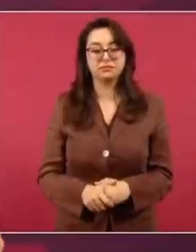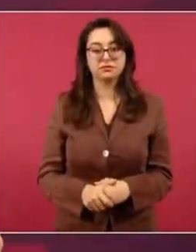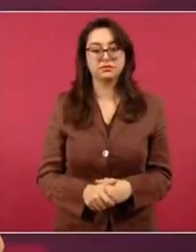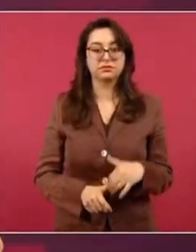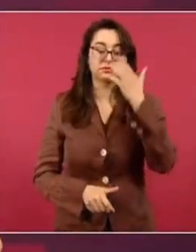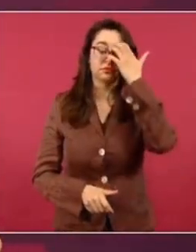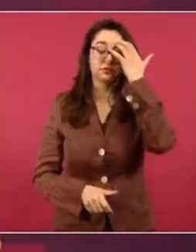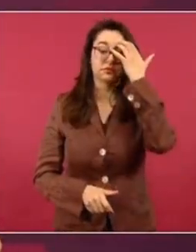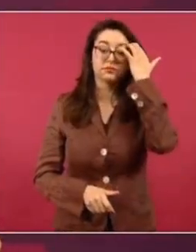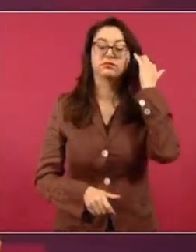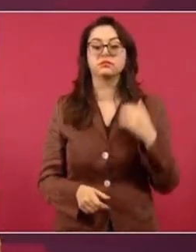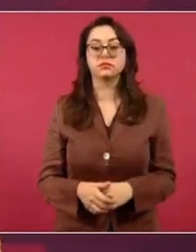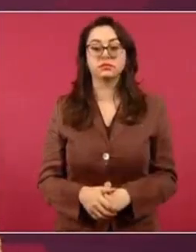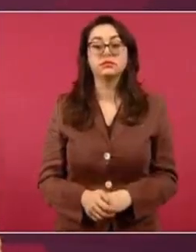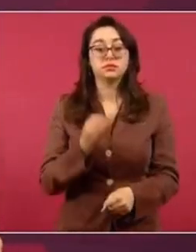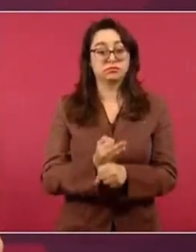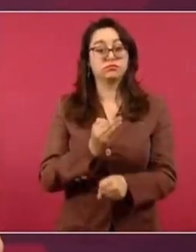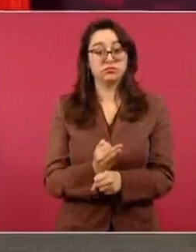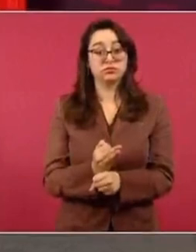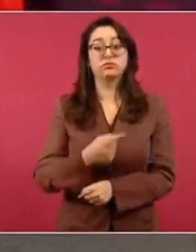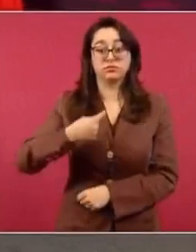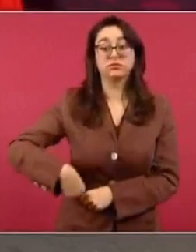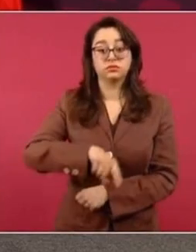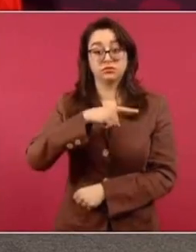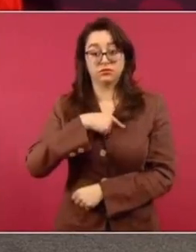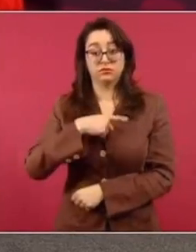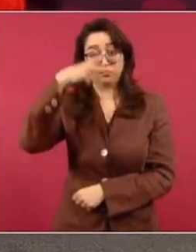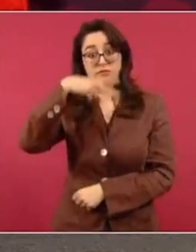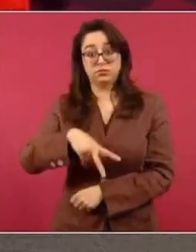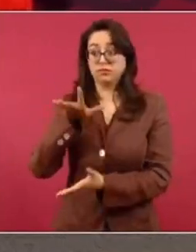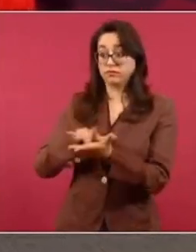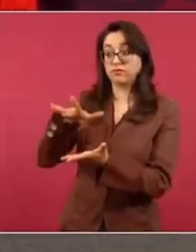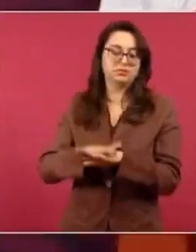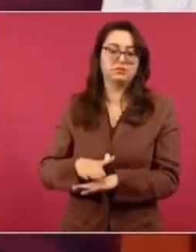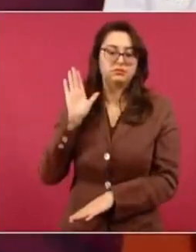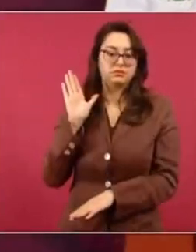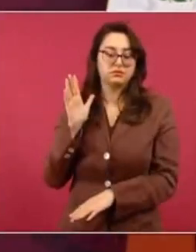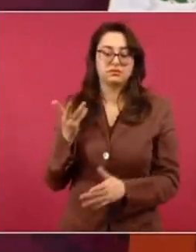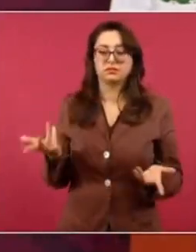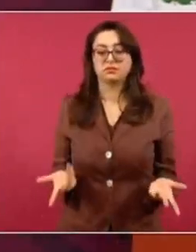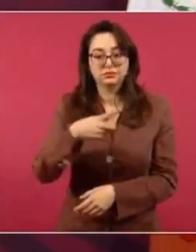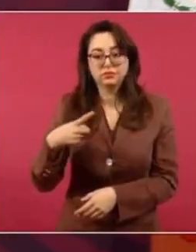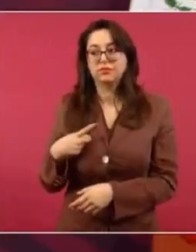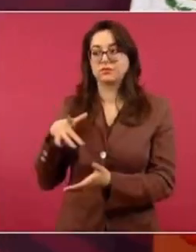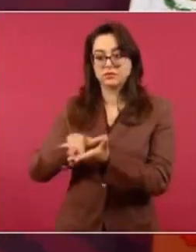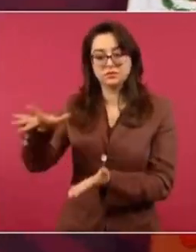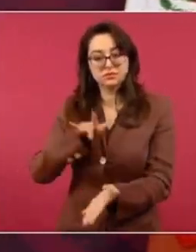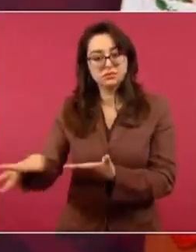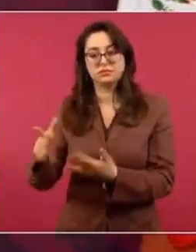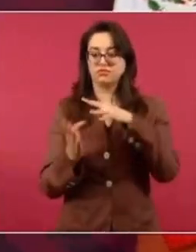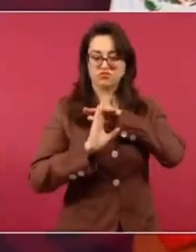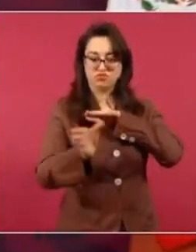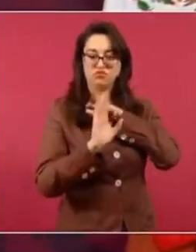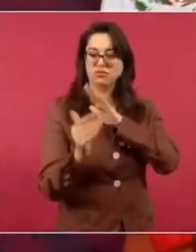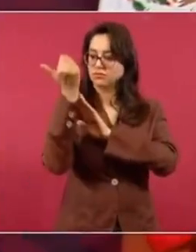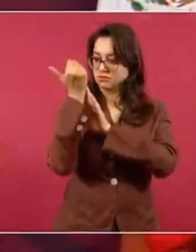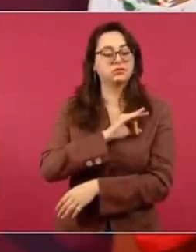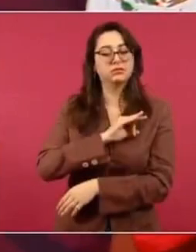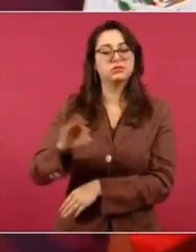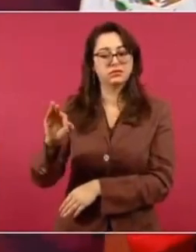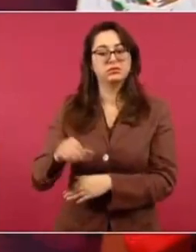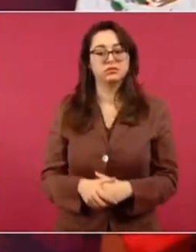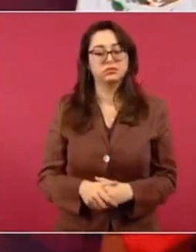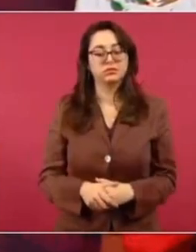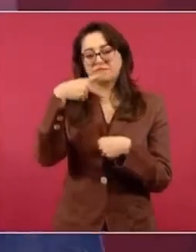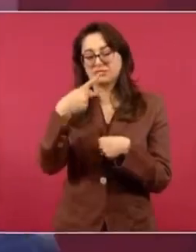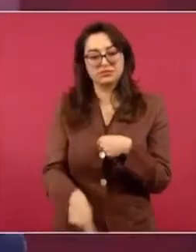No exagero, pero estamos nosotros invirtiendo más en América Latina y en el Caribe que Estados Unidos. Hay que atender las causas para detener los flujos migratorios,